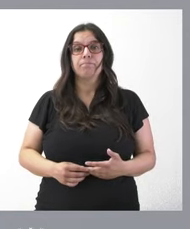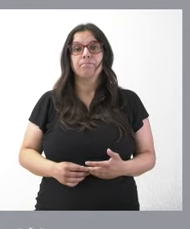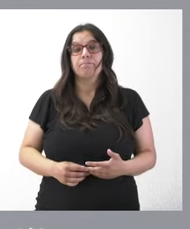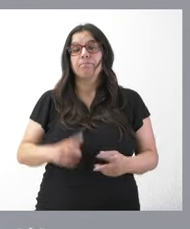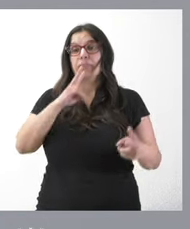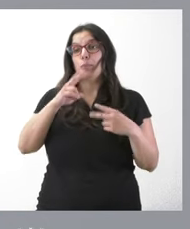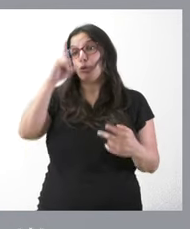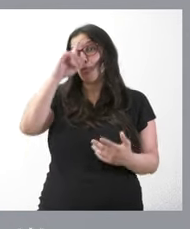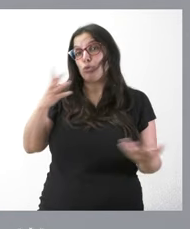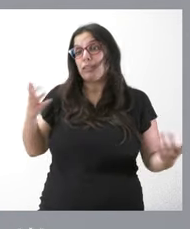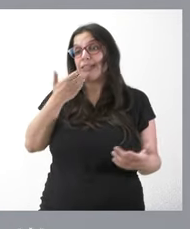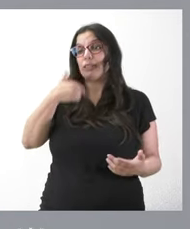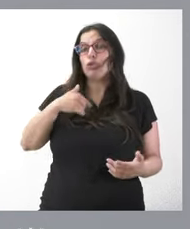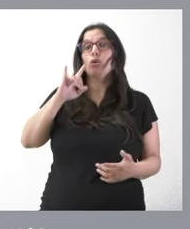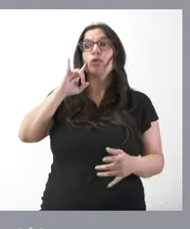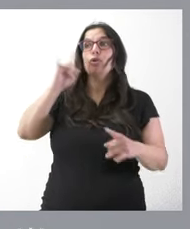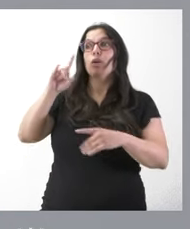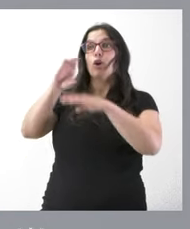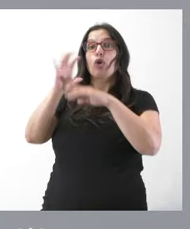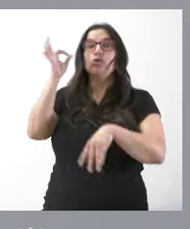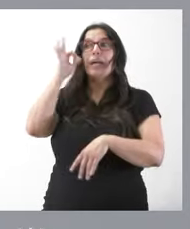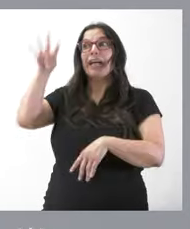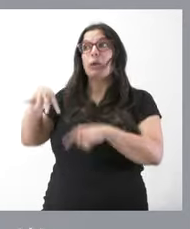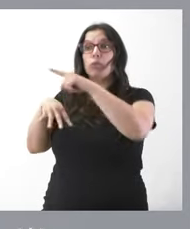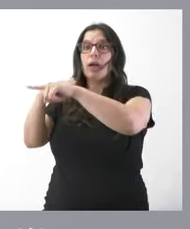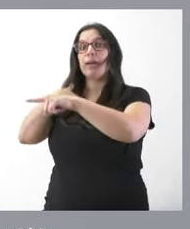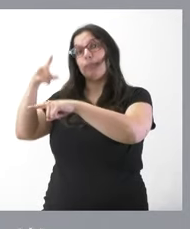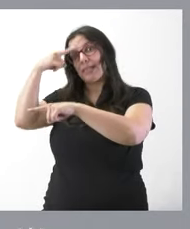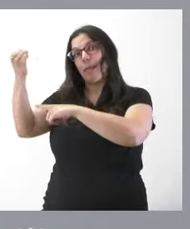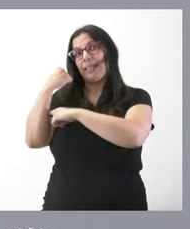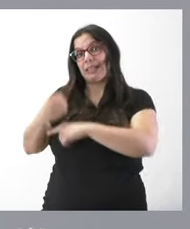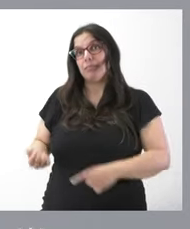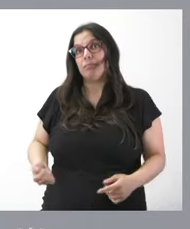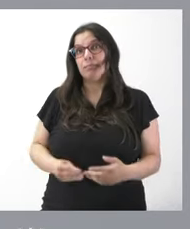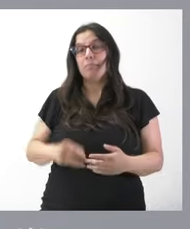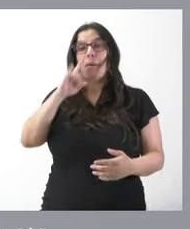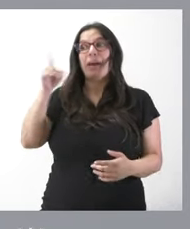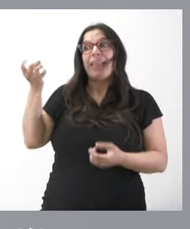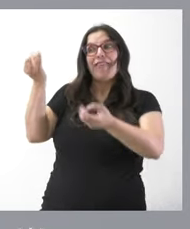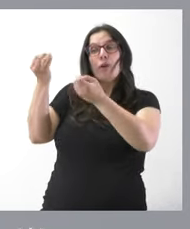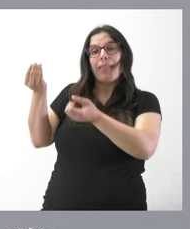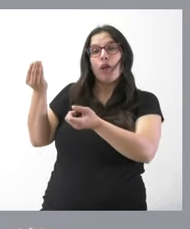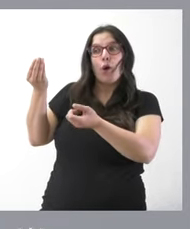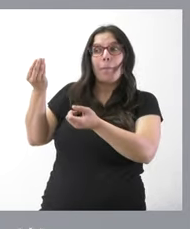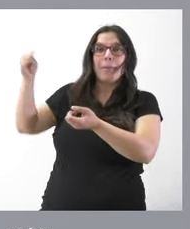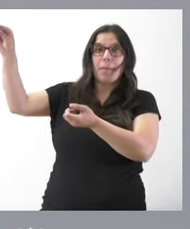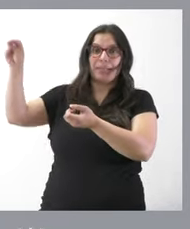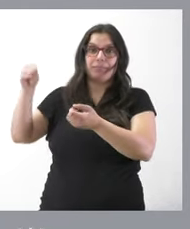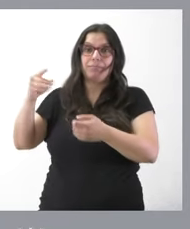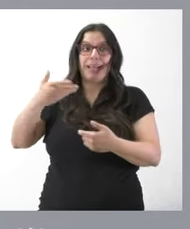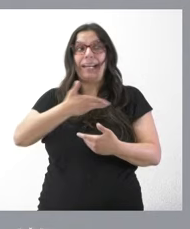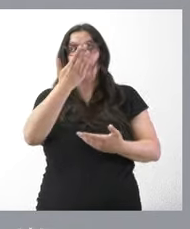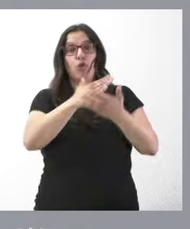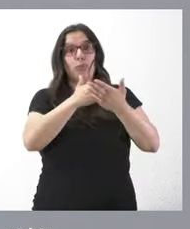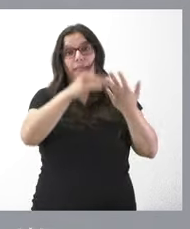si llamo a la consejera de Cataluña a lo mejor sabe más que yo que me parece que tiene más información sobre la financiación autonómica de la que tenemos las demás